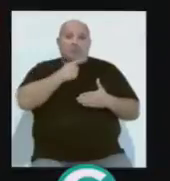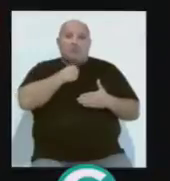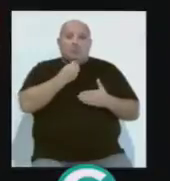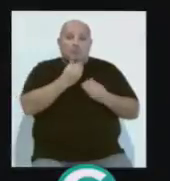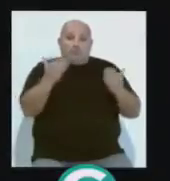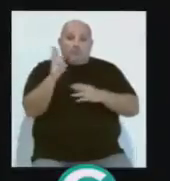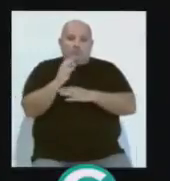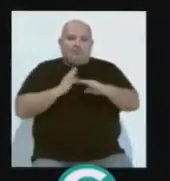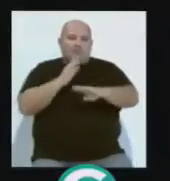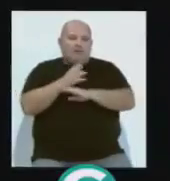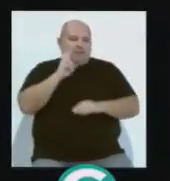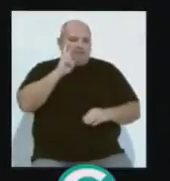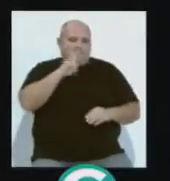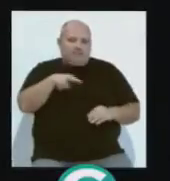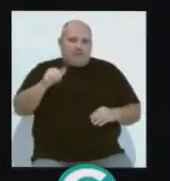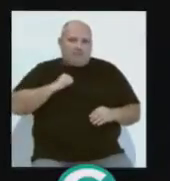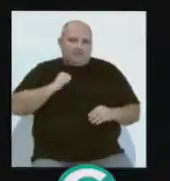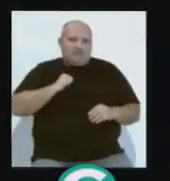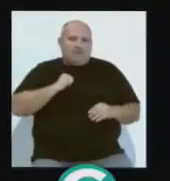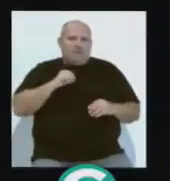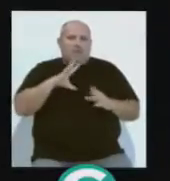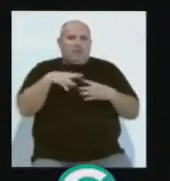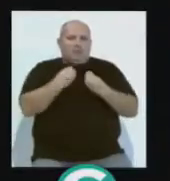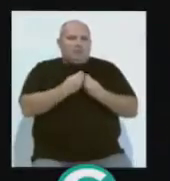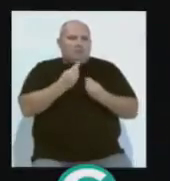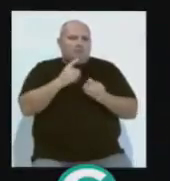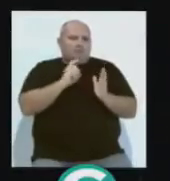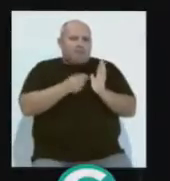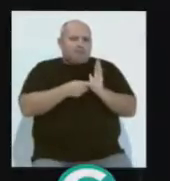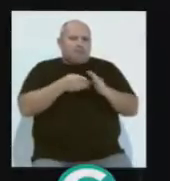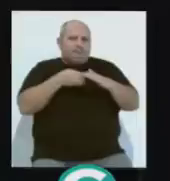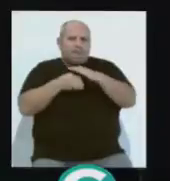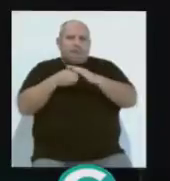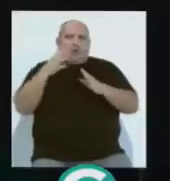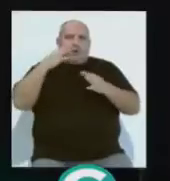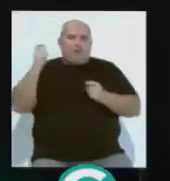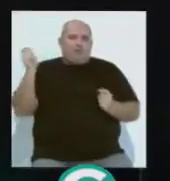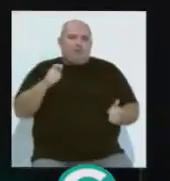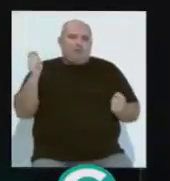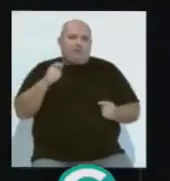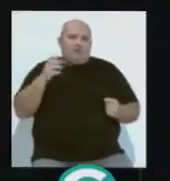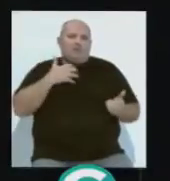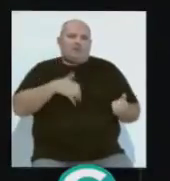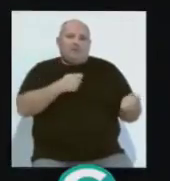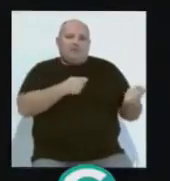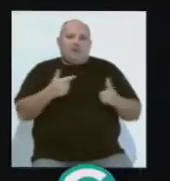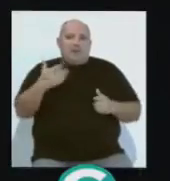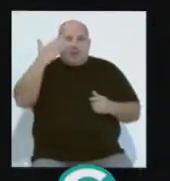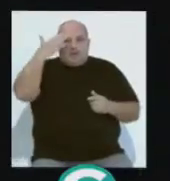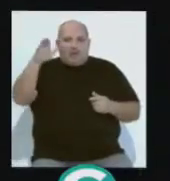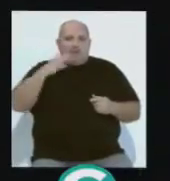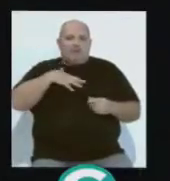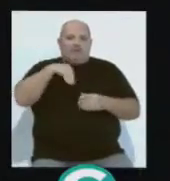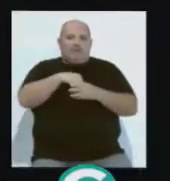descubrir a Murillo, una visita que se puede completar, por supuesto, con los cuadros originales del artista sevillano que se encuentran